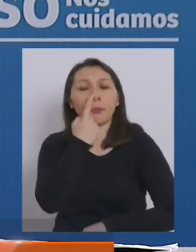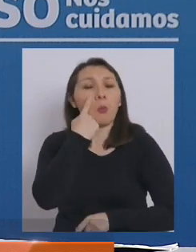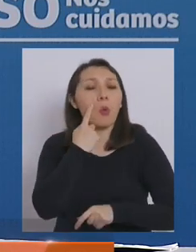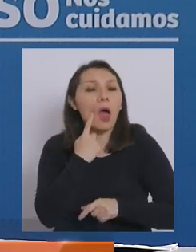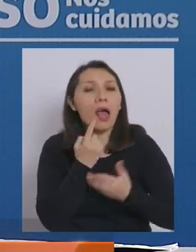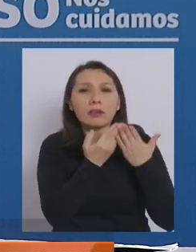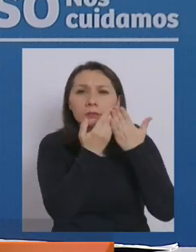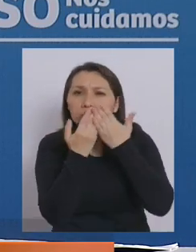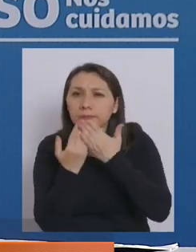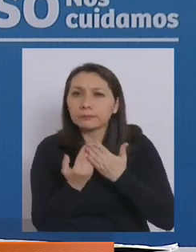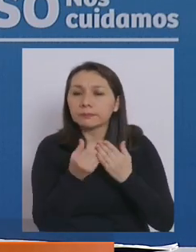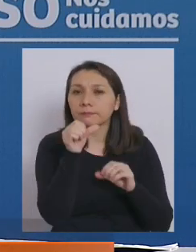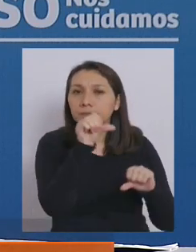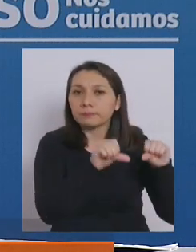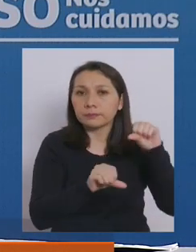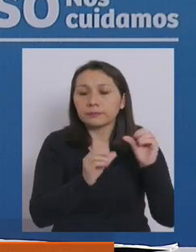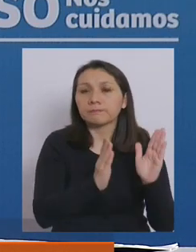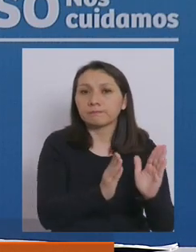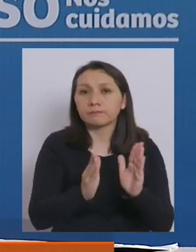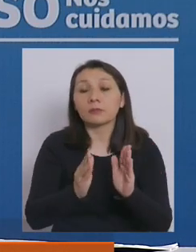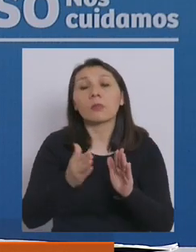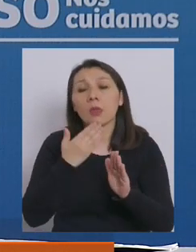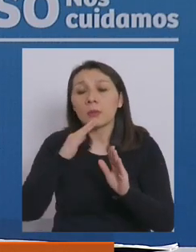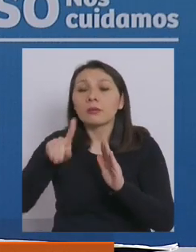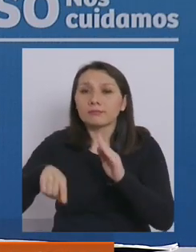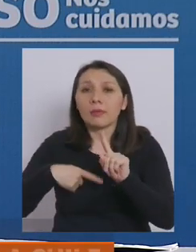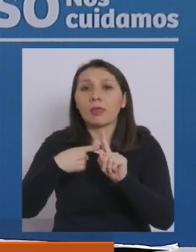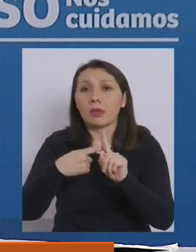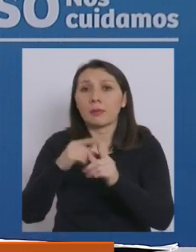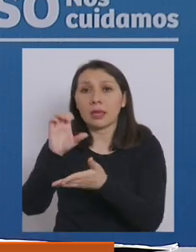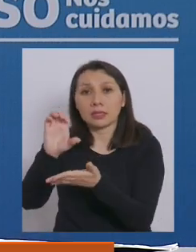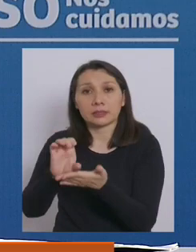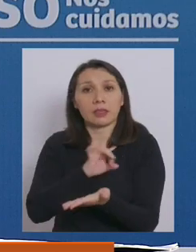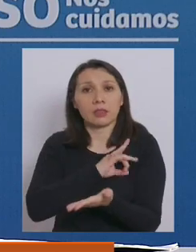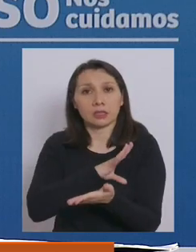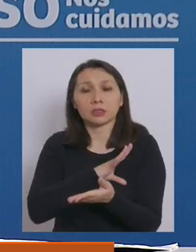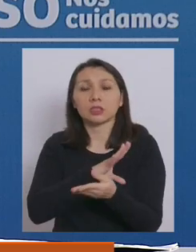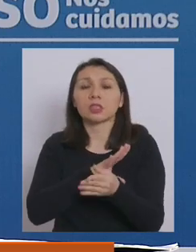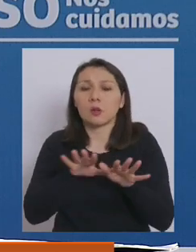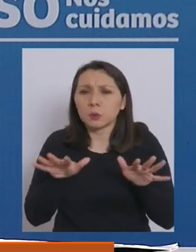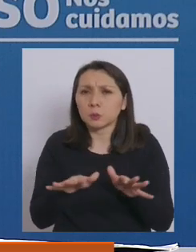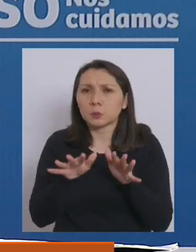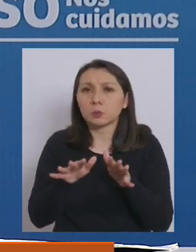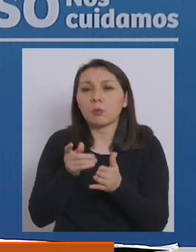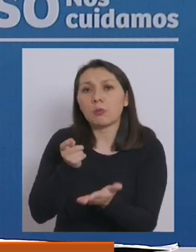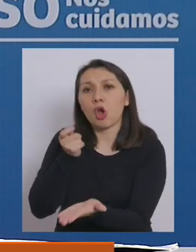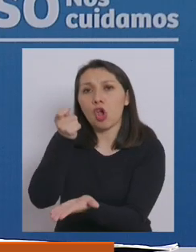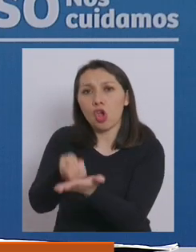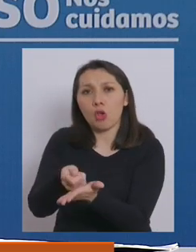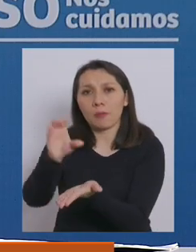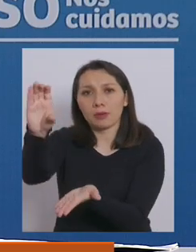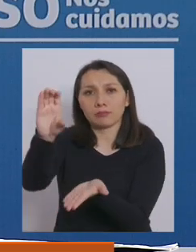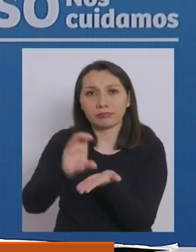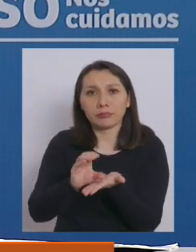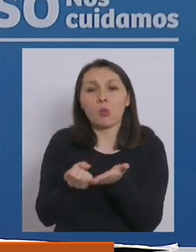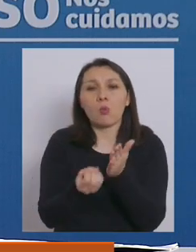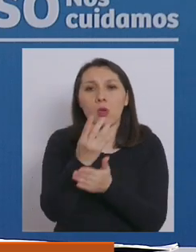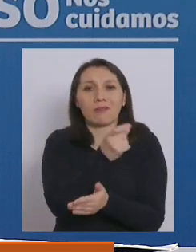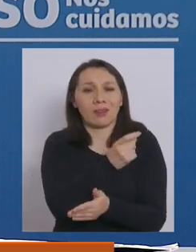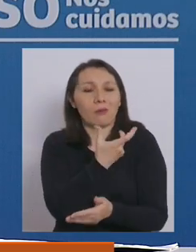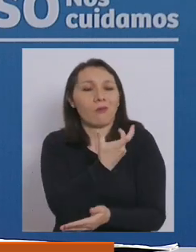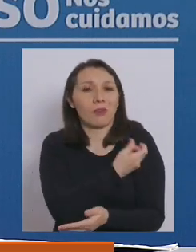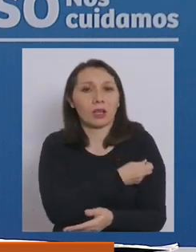obviamente se suman al esfuerzo que está haciendo el Estado de Chile para la adquisición de vacunas. Hemos firmado un